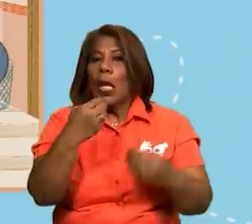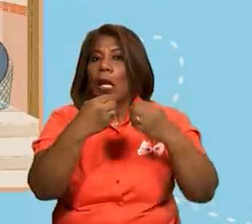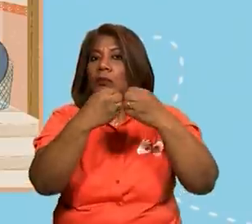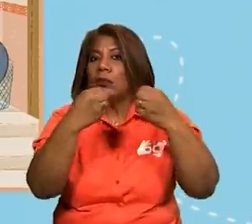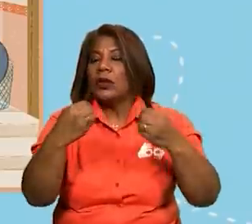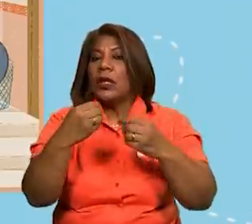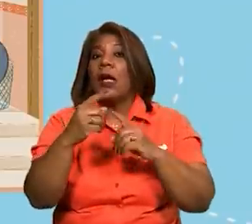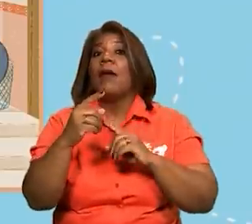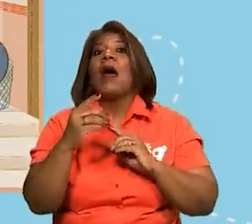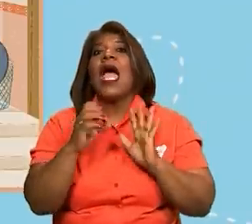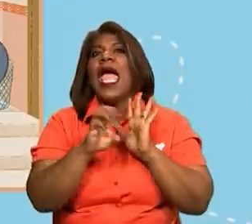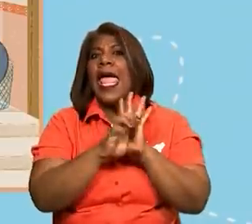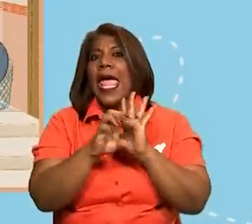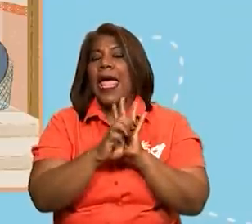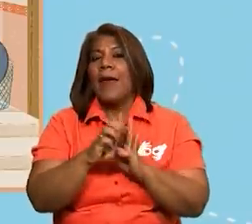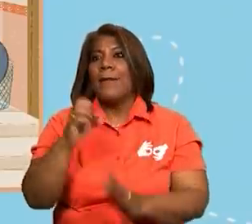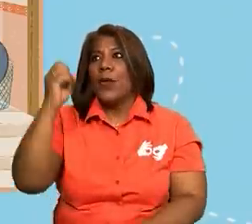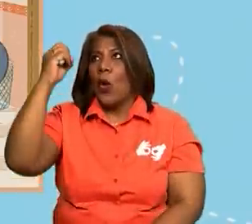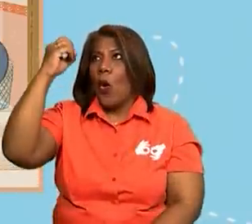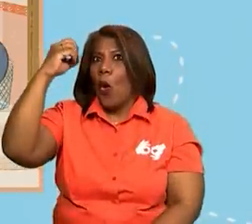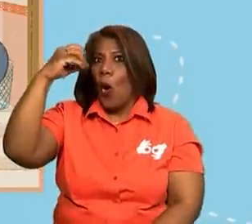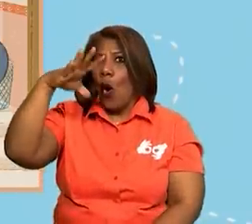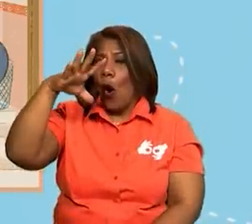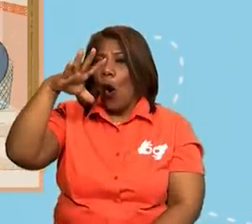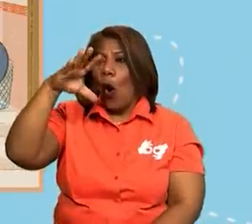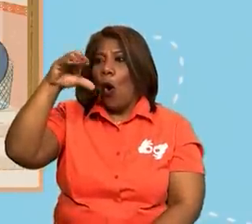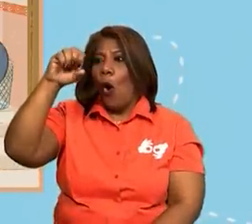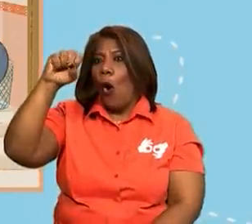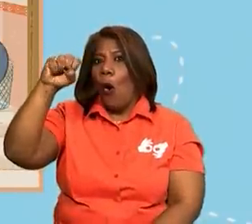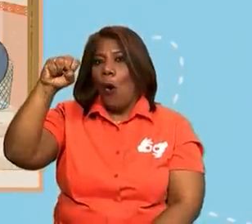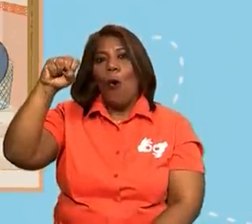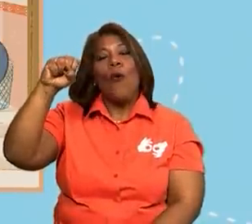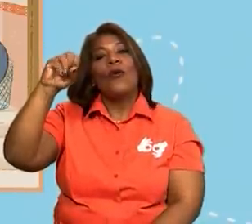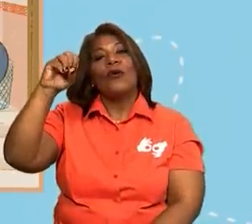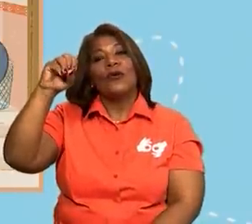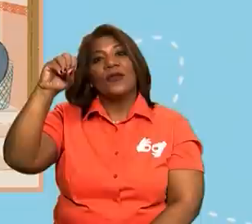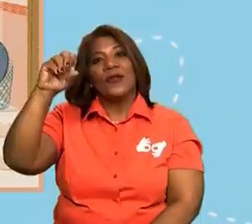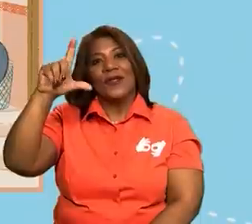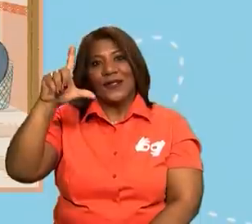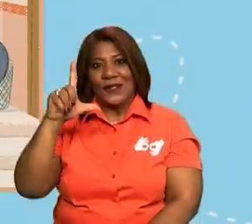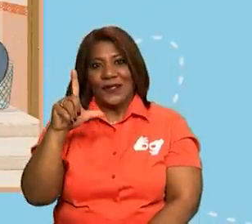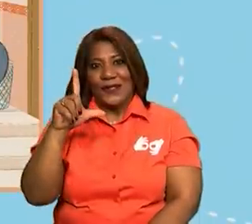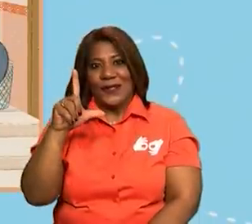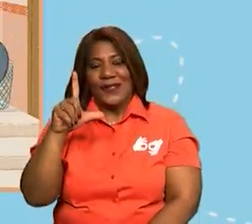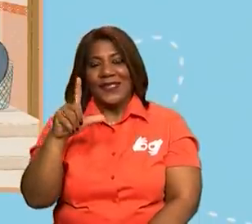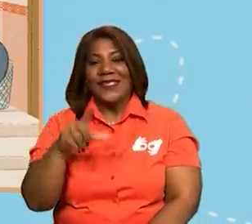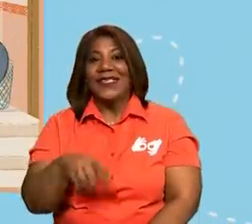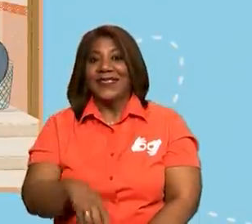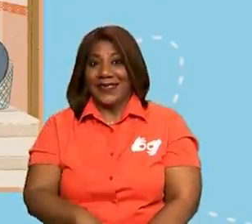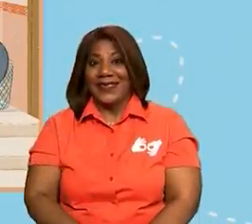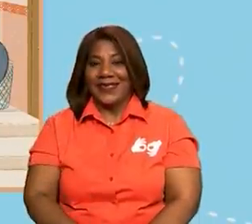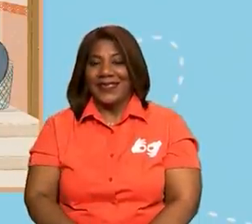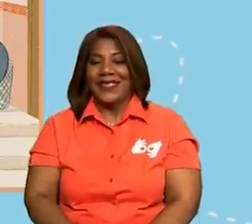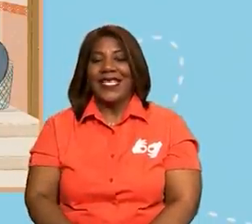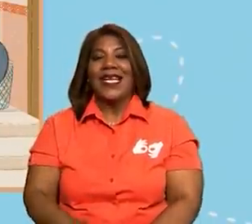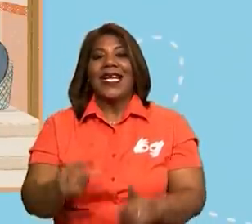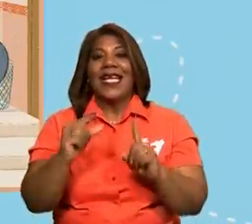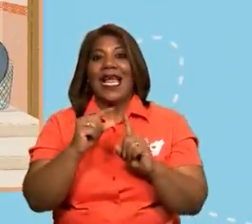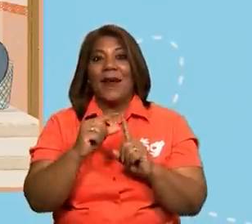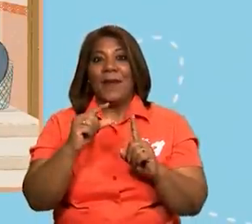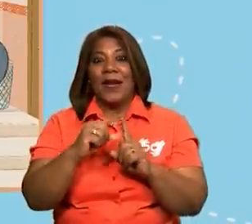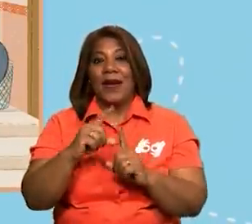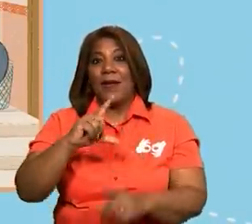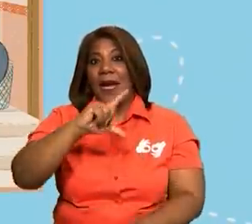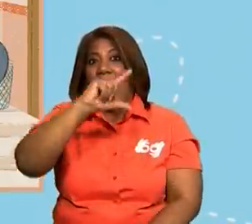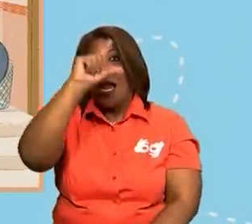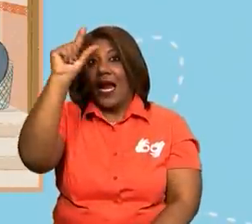acuerdo. Primero son las letras, luego las sílabas y, por último, las palabras. Las palabras luna y